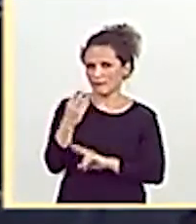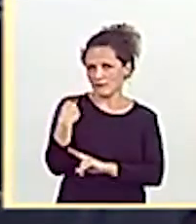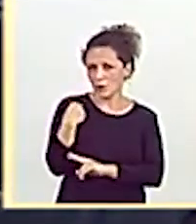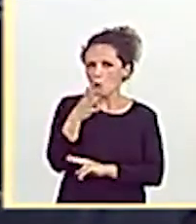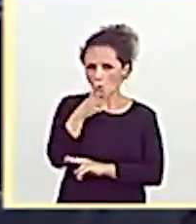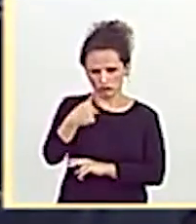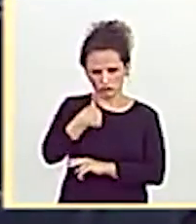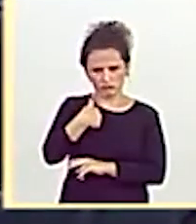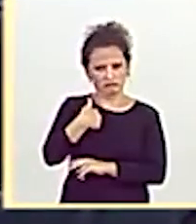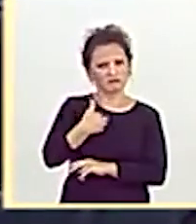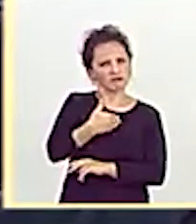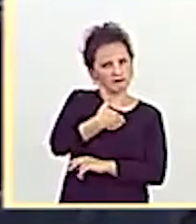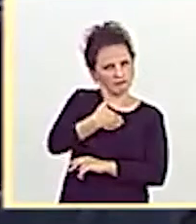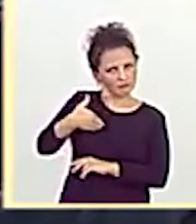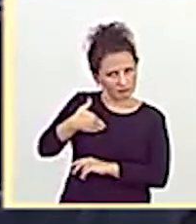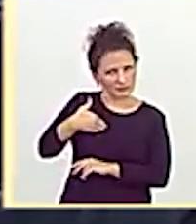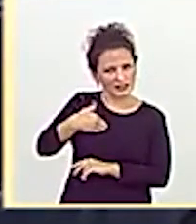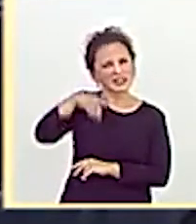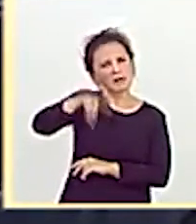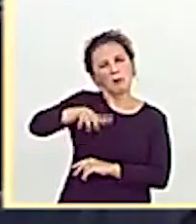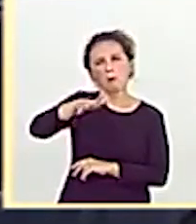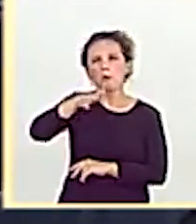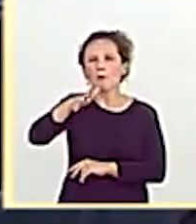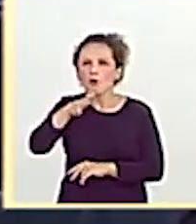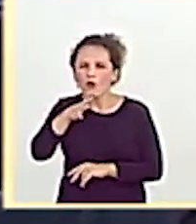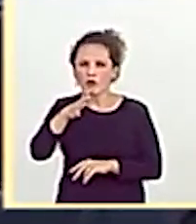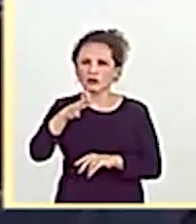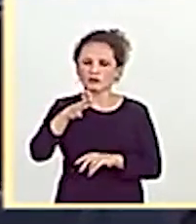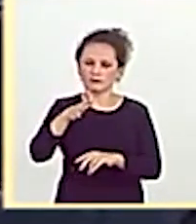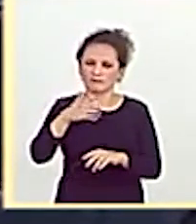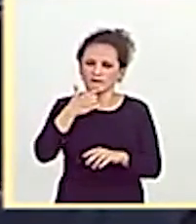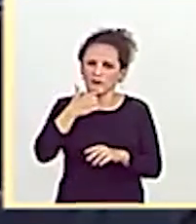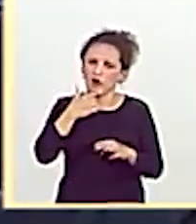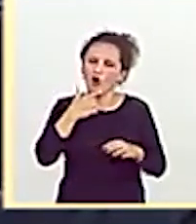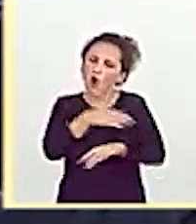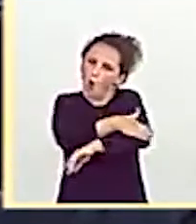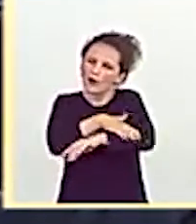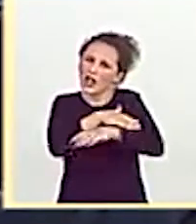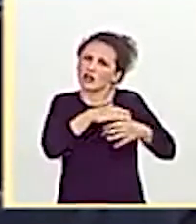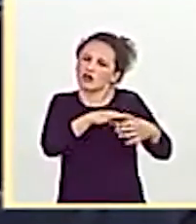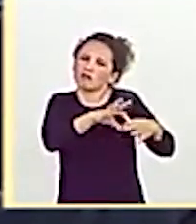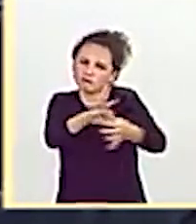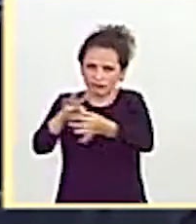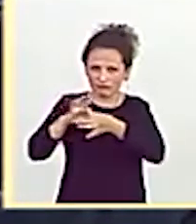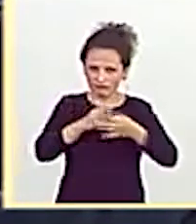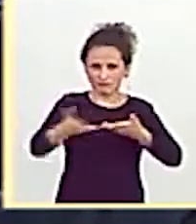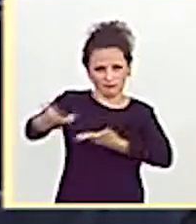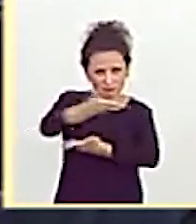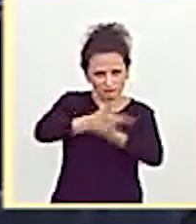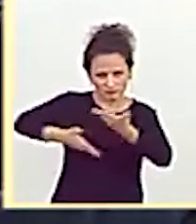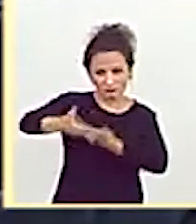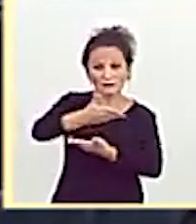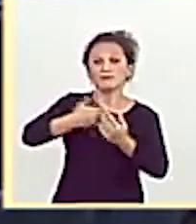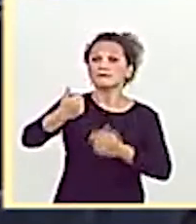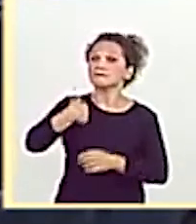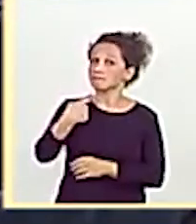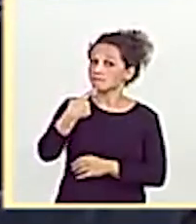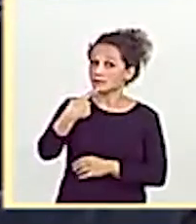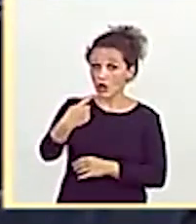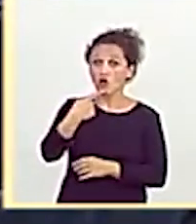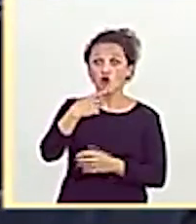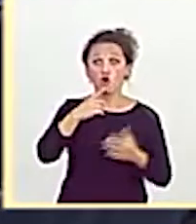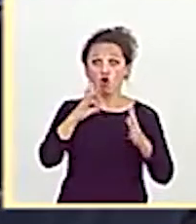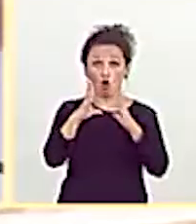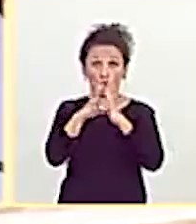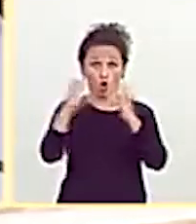personal y si me permite por el carácter mancomunado del gobierno Le anticipo ya que la ratificación de este convenio se